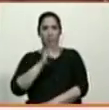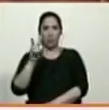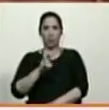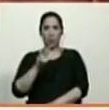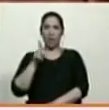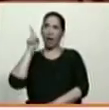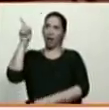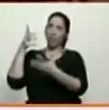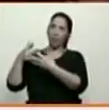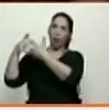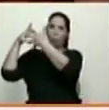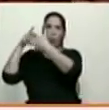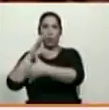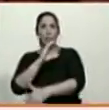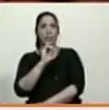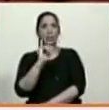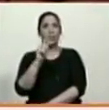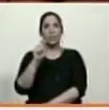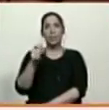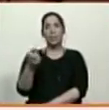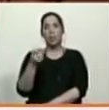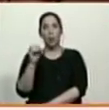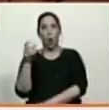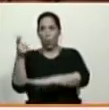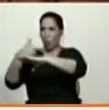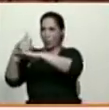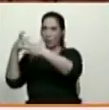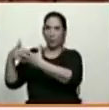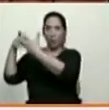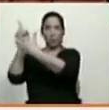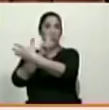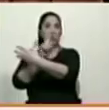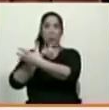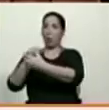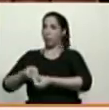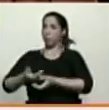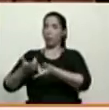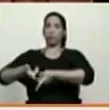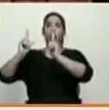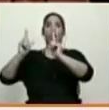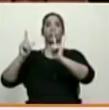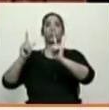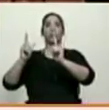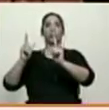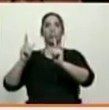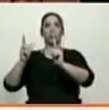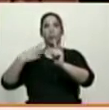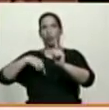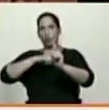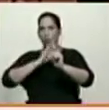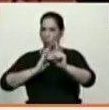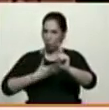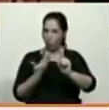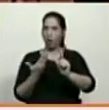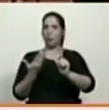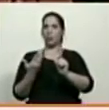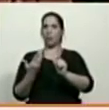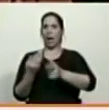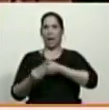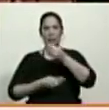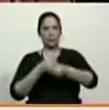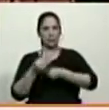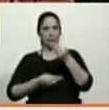Unidos, porque el gobierno de los Estados Unidos no le da licencia a los bufetes para que nosotros podamos ejercer